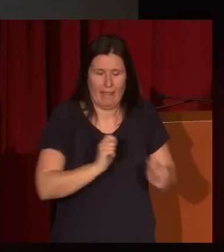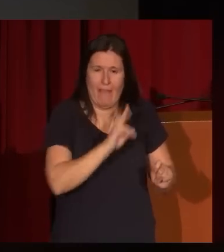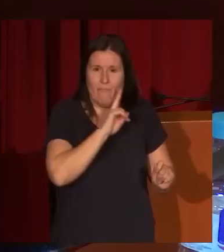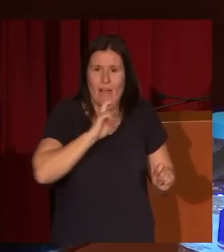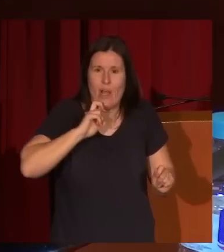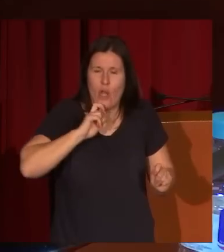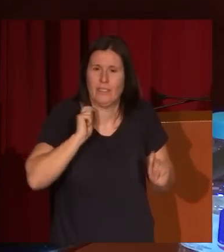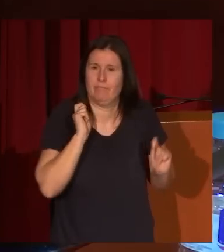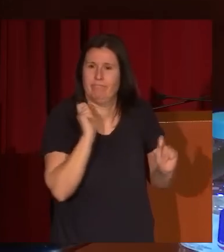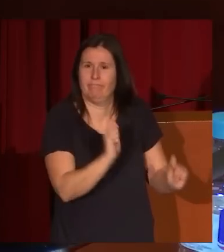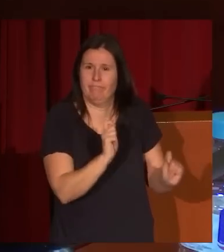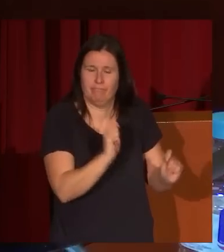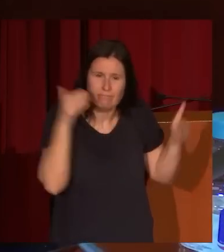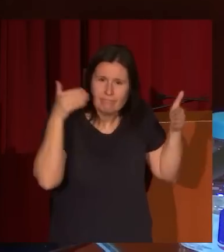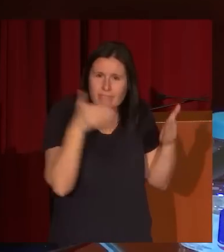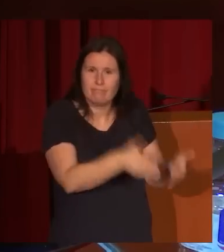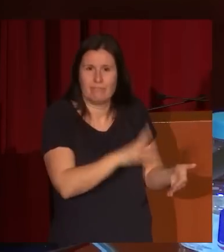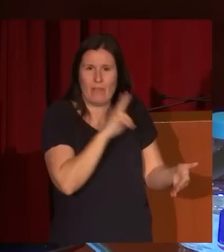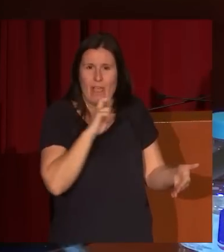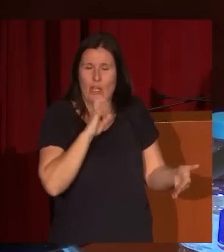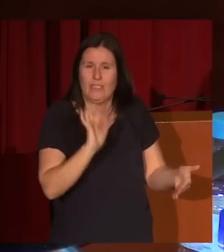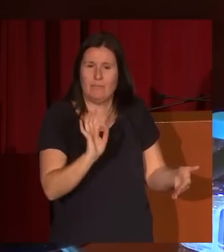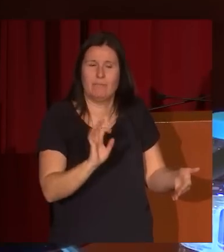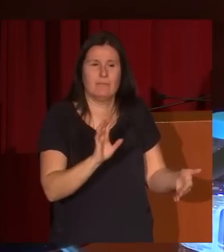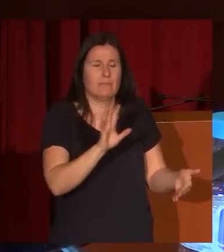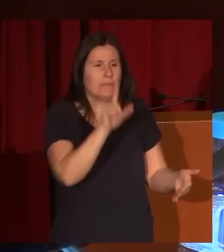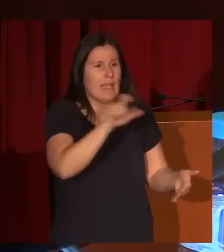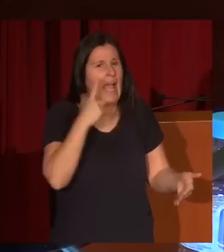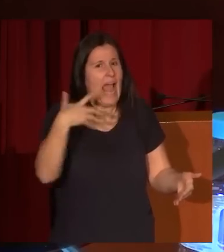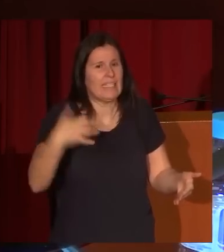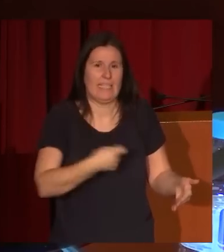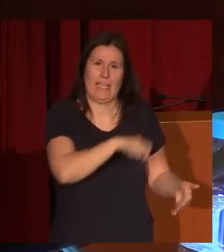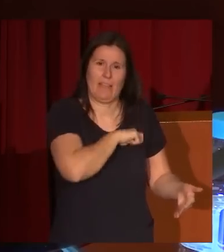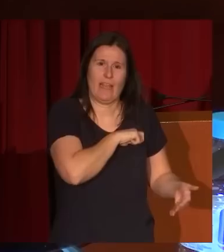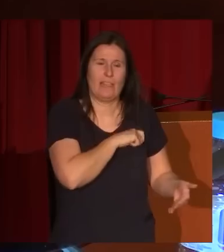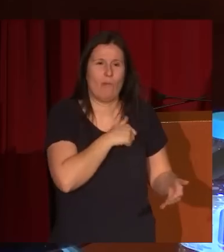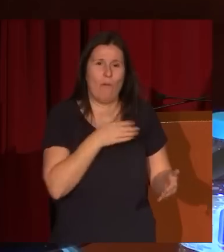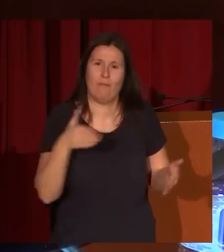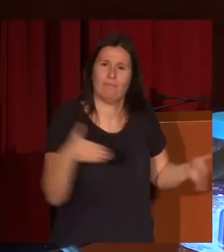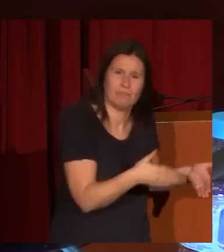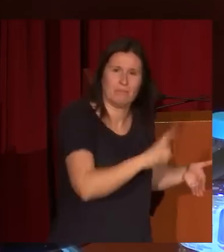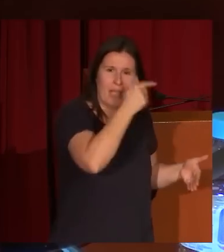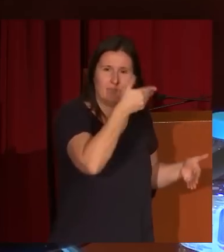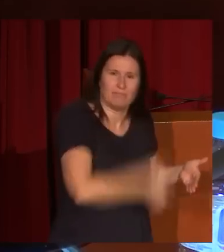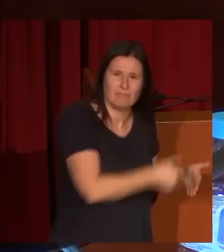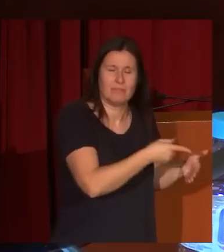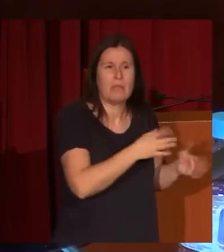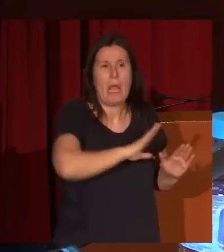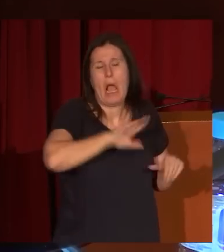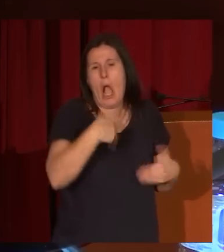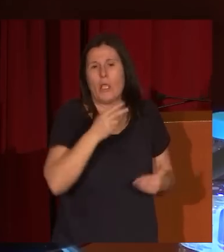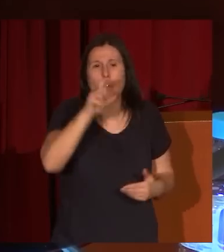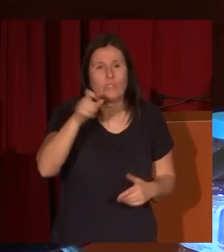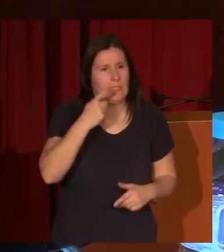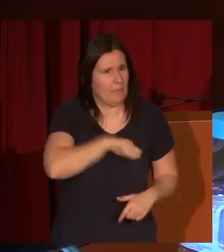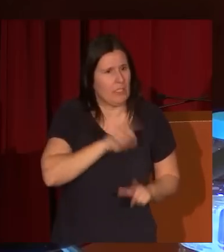artistas nacionales en detrimento de otros artistas que, aun siendo españoles, beben de otras fuentes